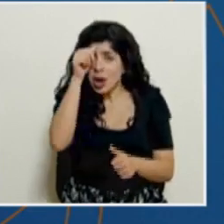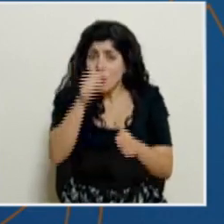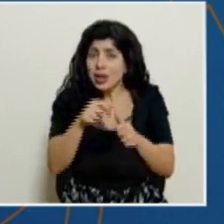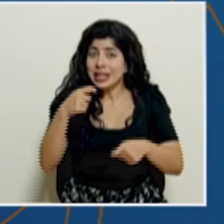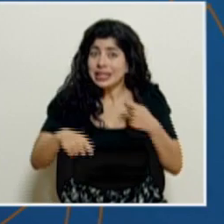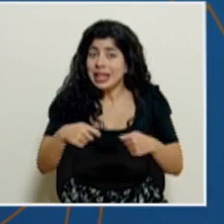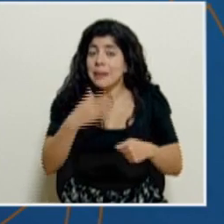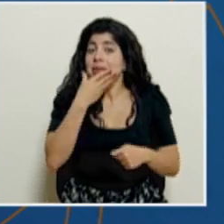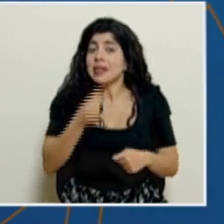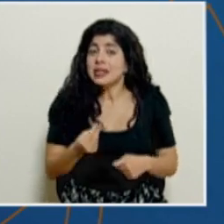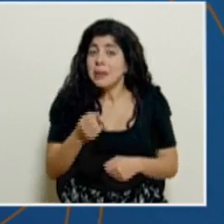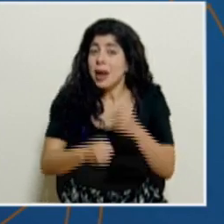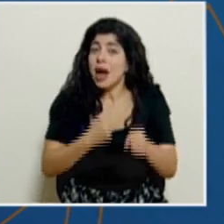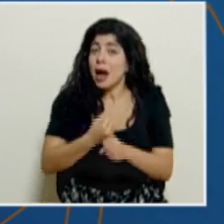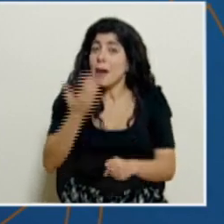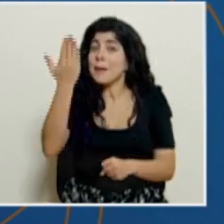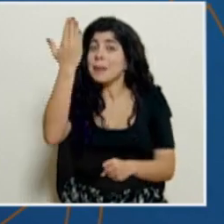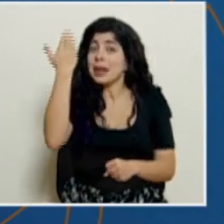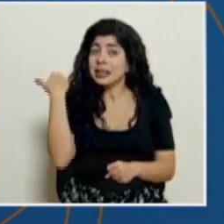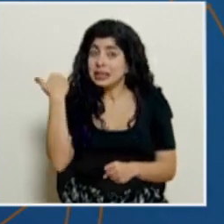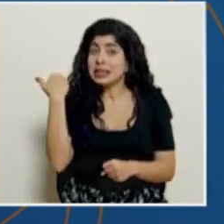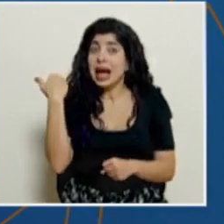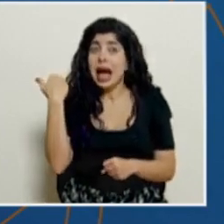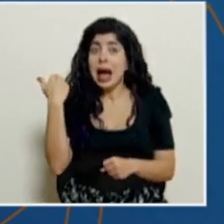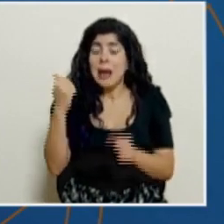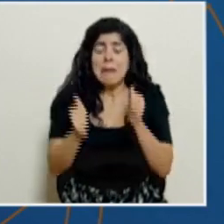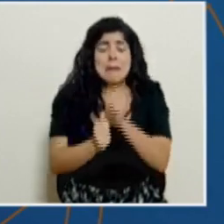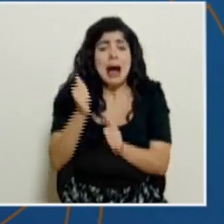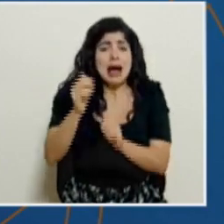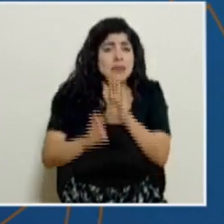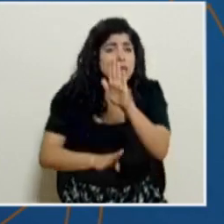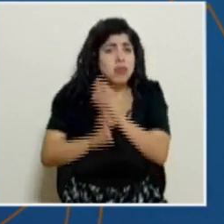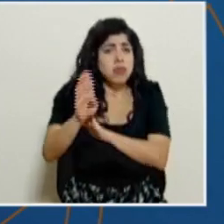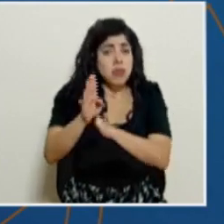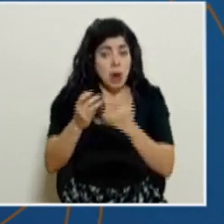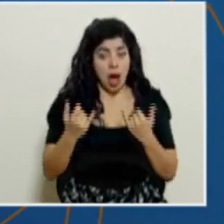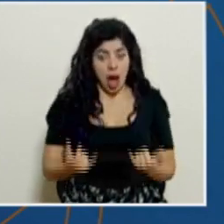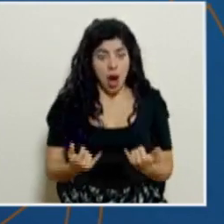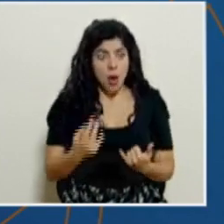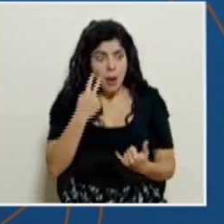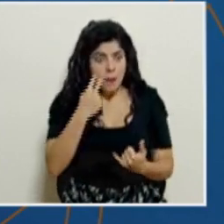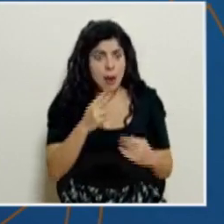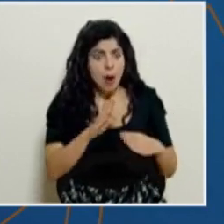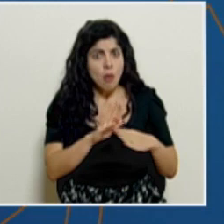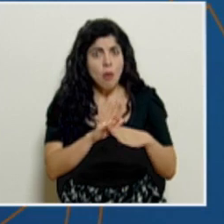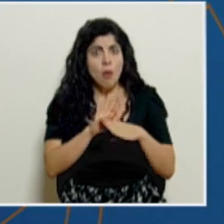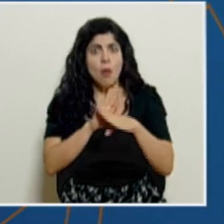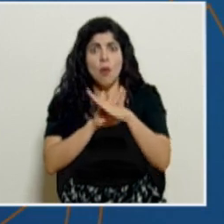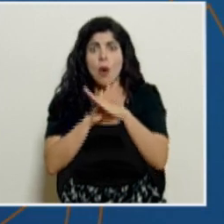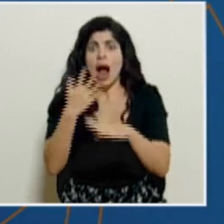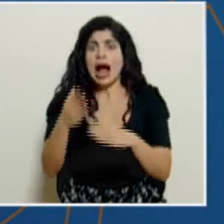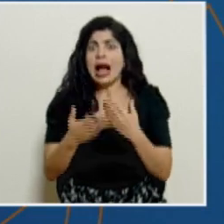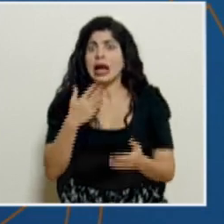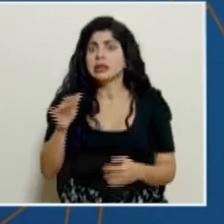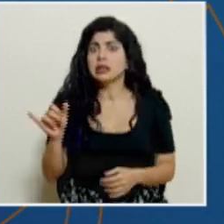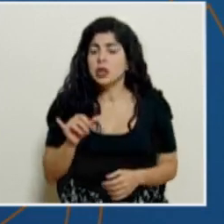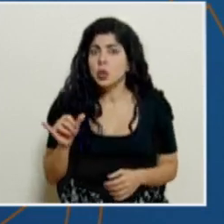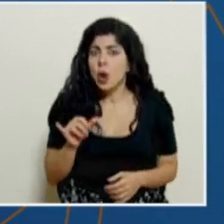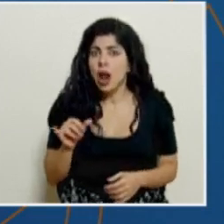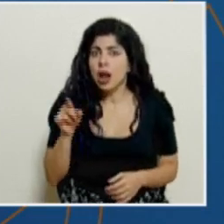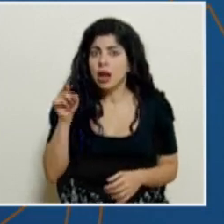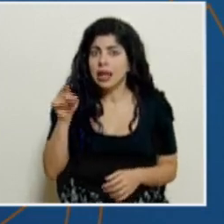septiembre y en diciembre del año pasado fue cuando tuvimos los casos más elevados. Ya estamos viendo una tendencia muy similar. Esto,